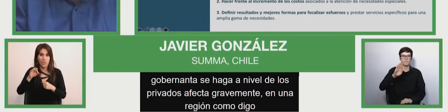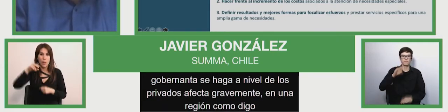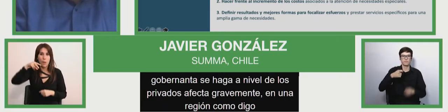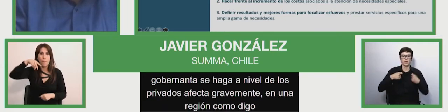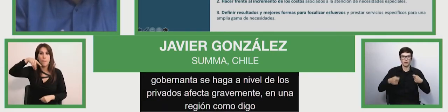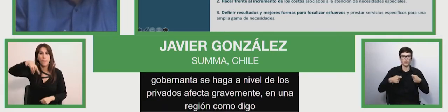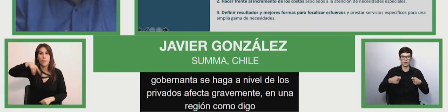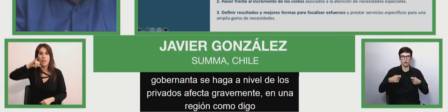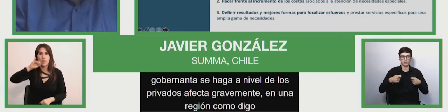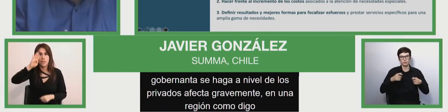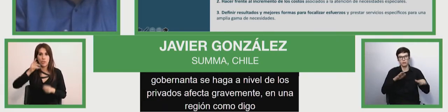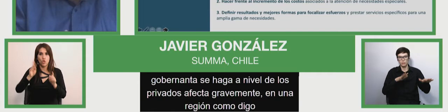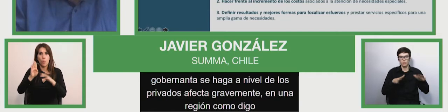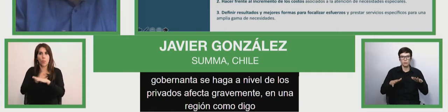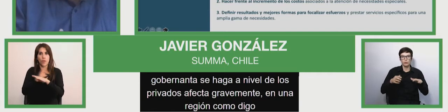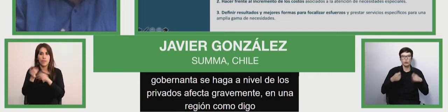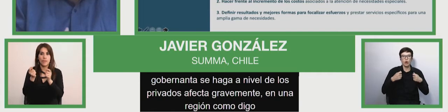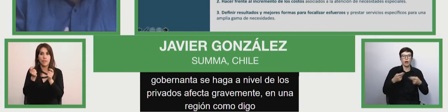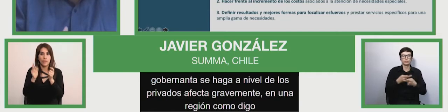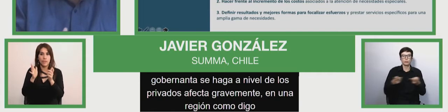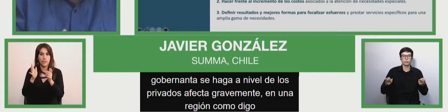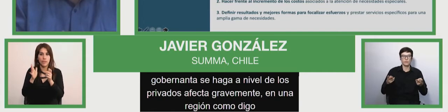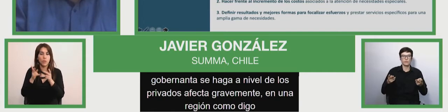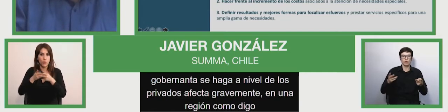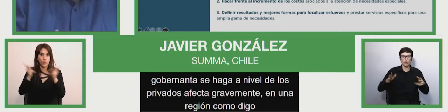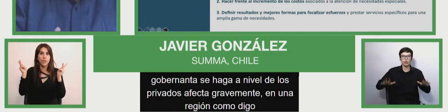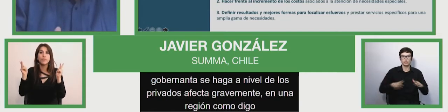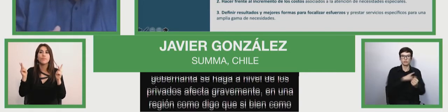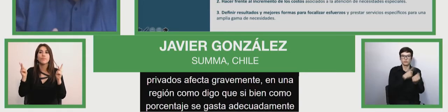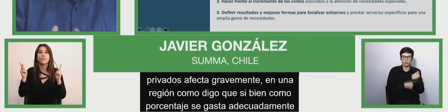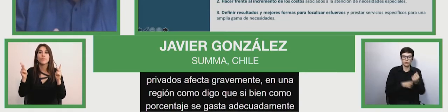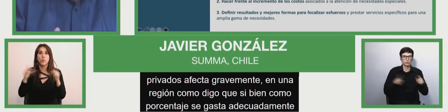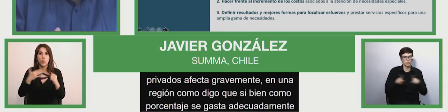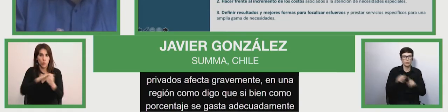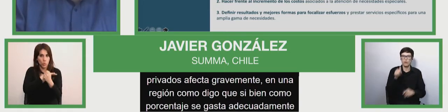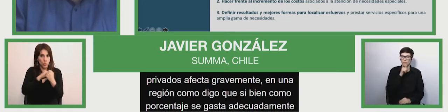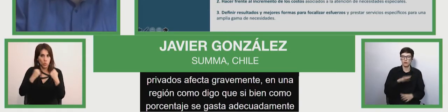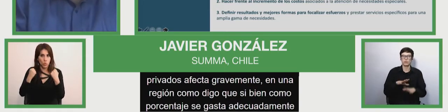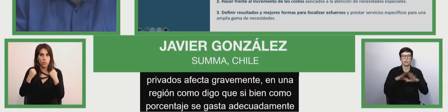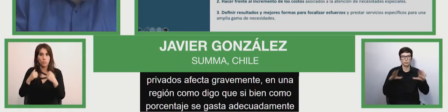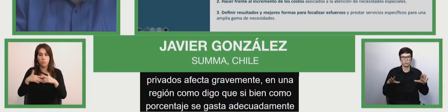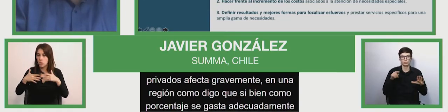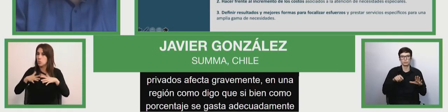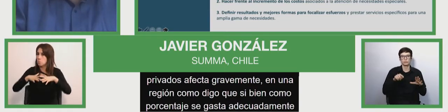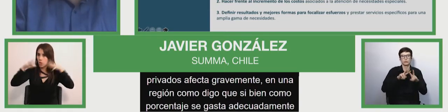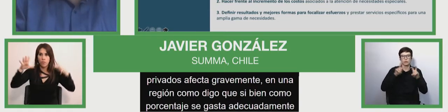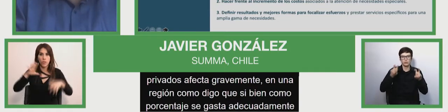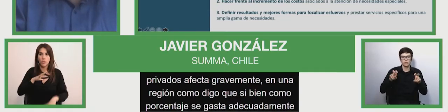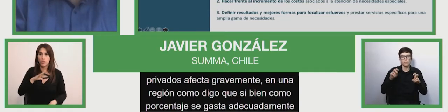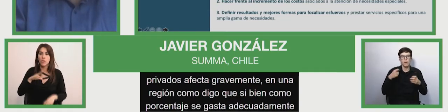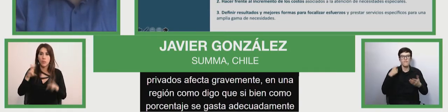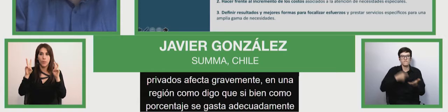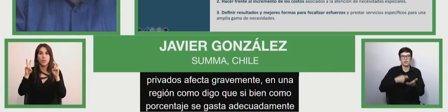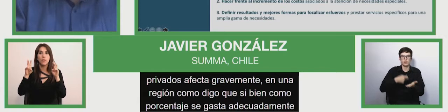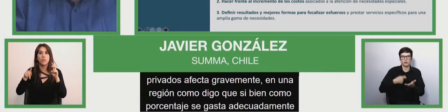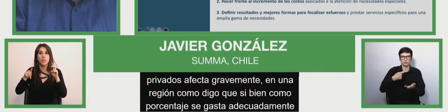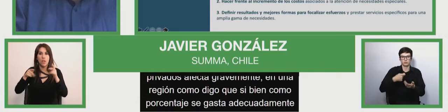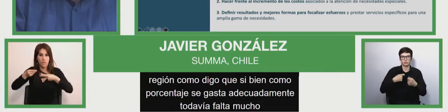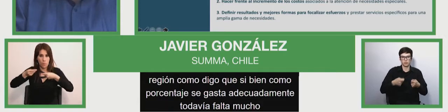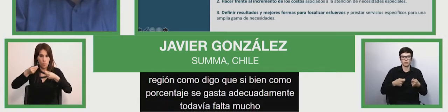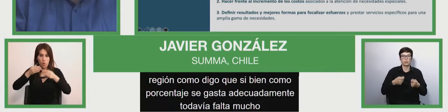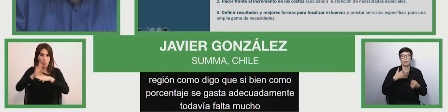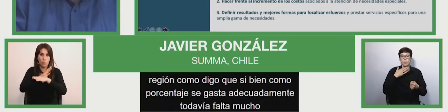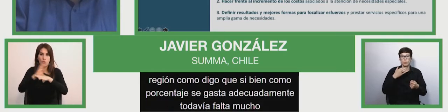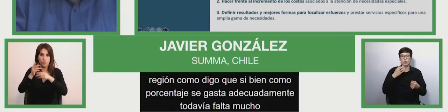adecuadamente y como porcentaje del gasto público se ha hecho un esfuerzo, todavía falta mucho en términos de financiamiento. Y aquí hay